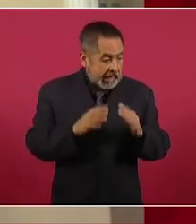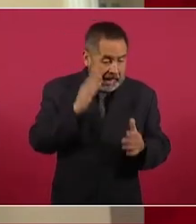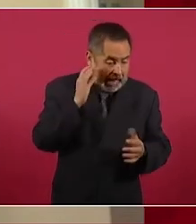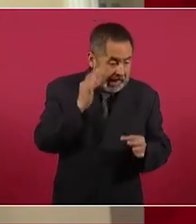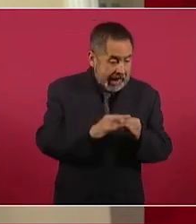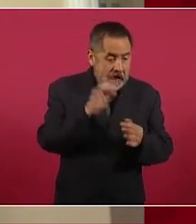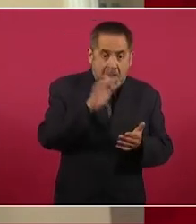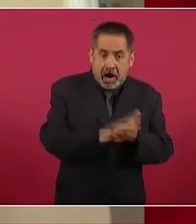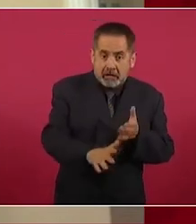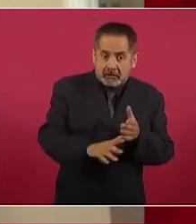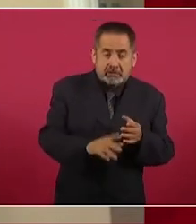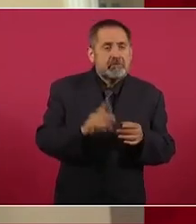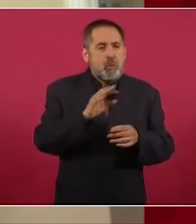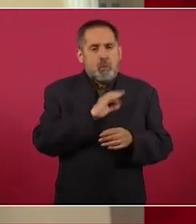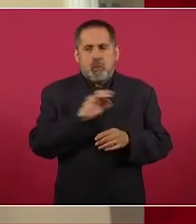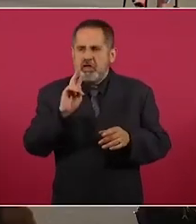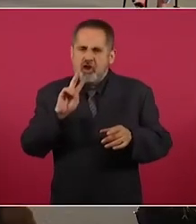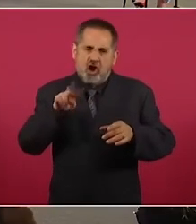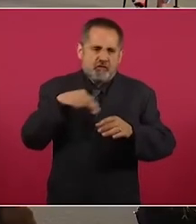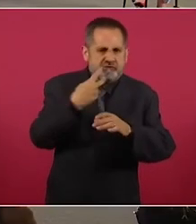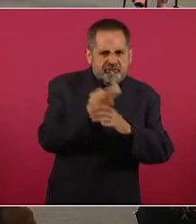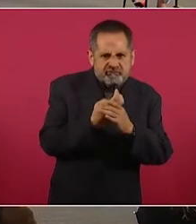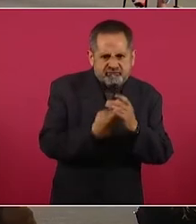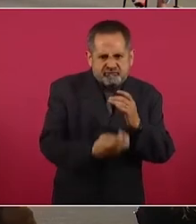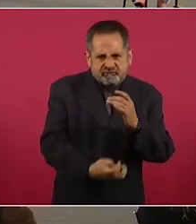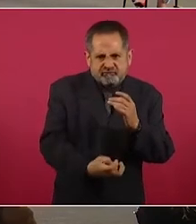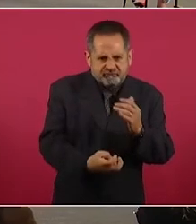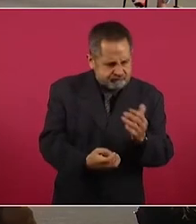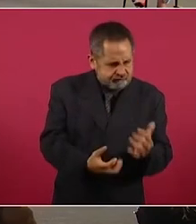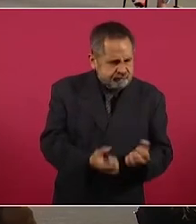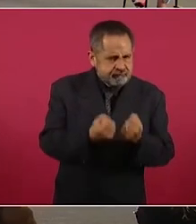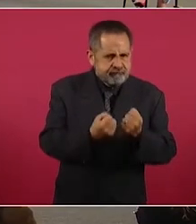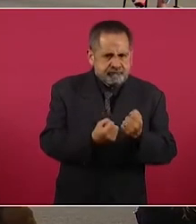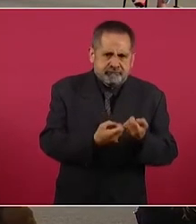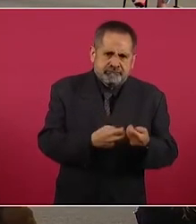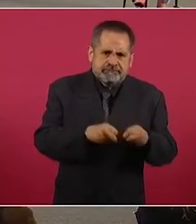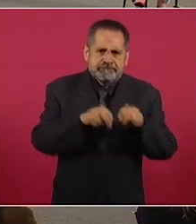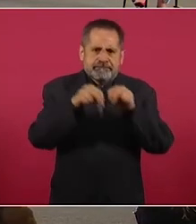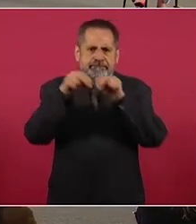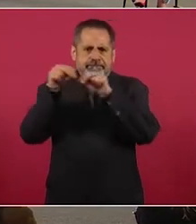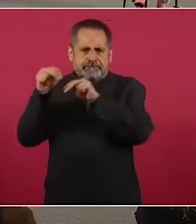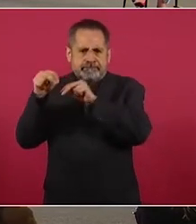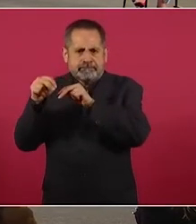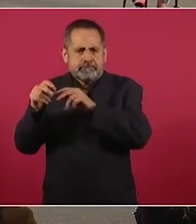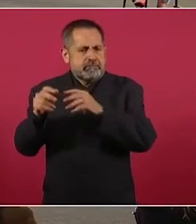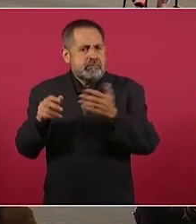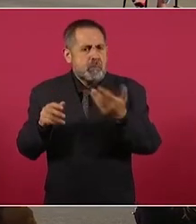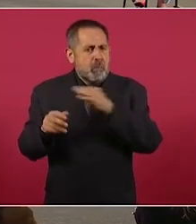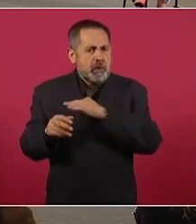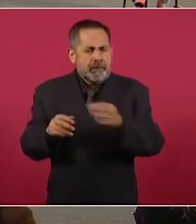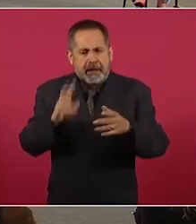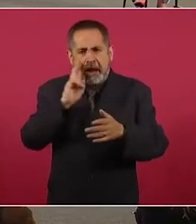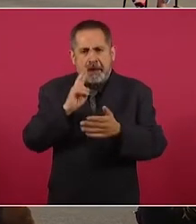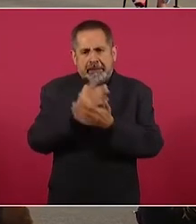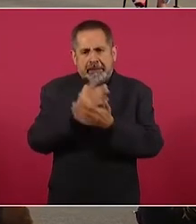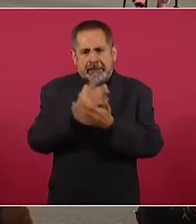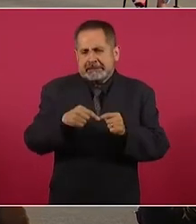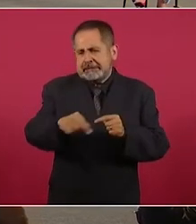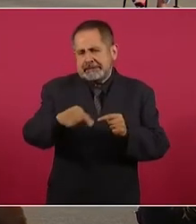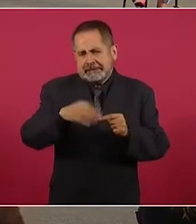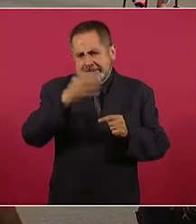momento. Así es que estamos ya a muy poco, señor presidente, de poder ingresar.